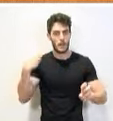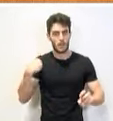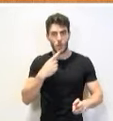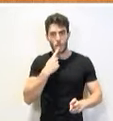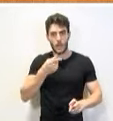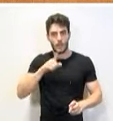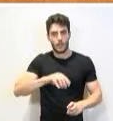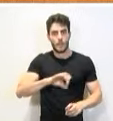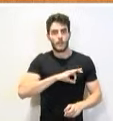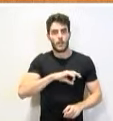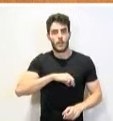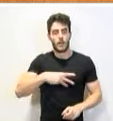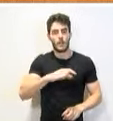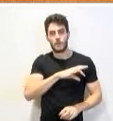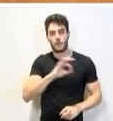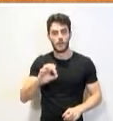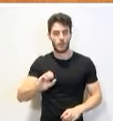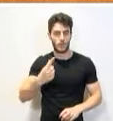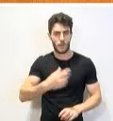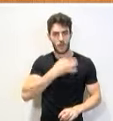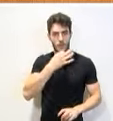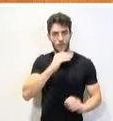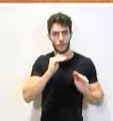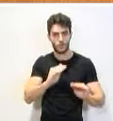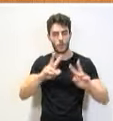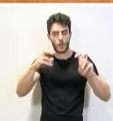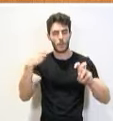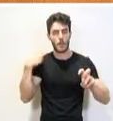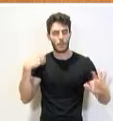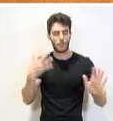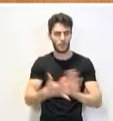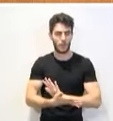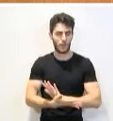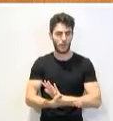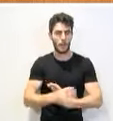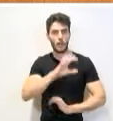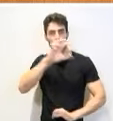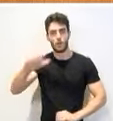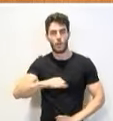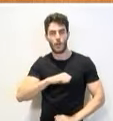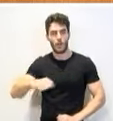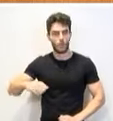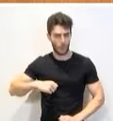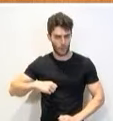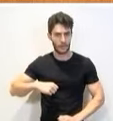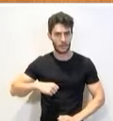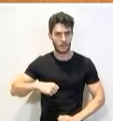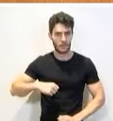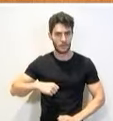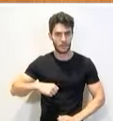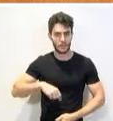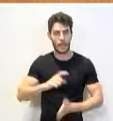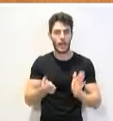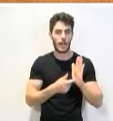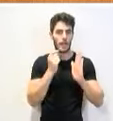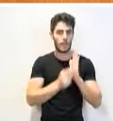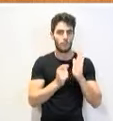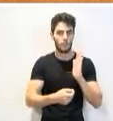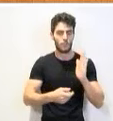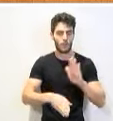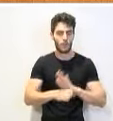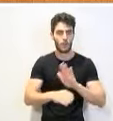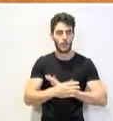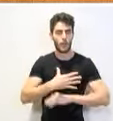señora Maiso, en su primera intervención. Pero eso no quiere decir que las comunidades autónomas no puedan seguir legislando en esa